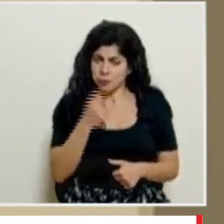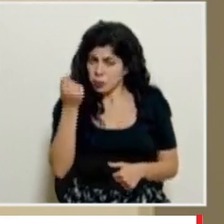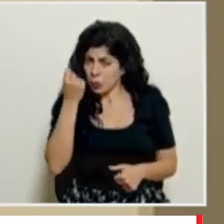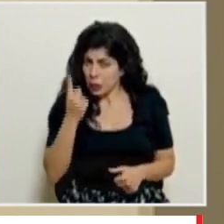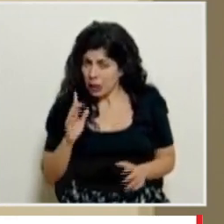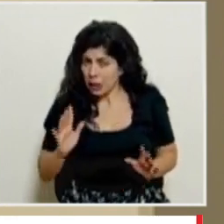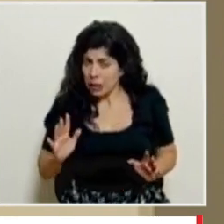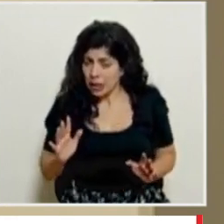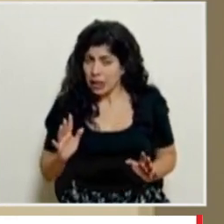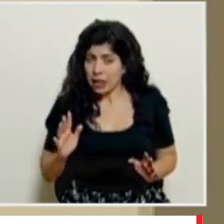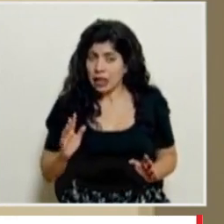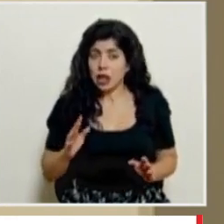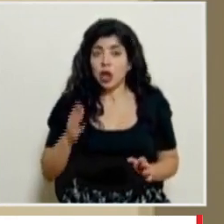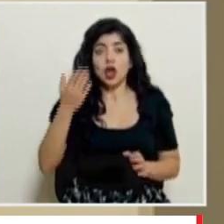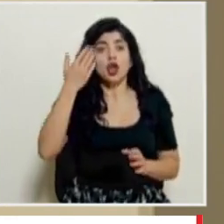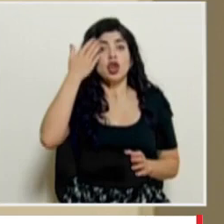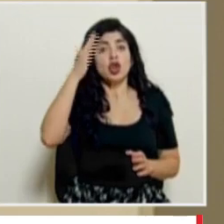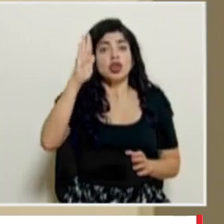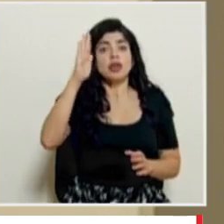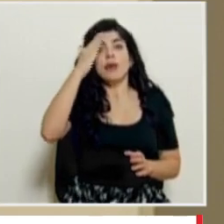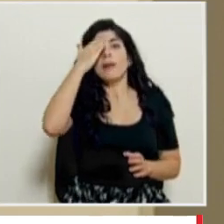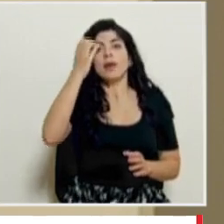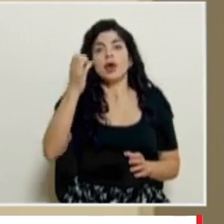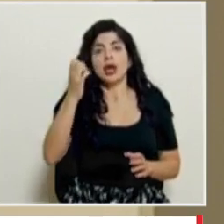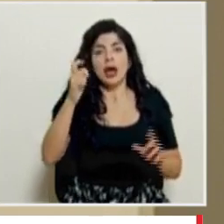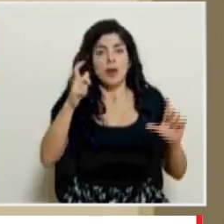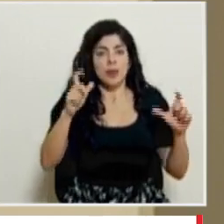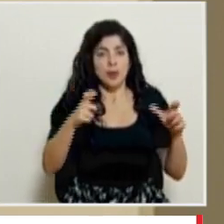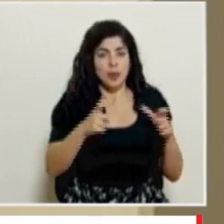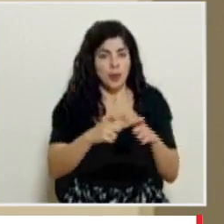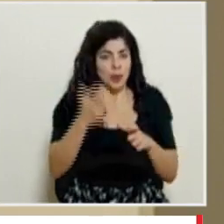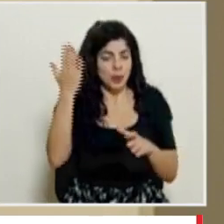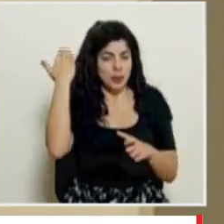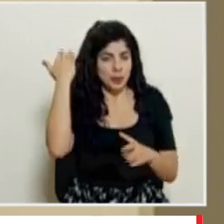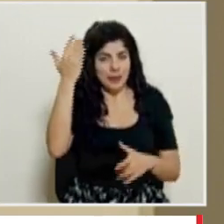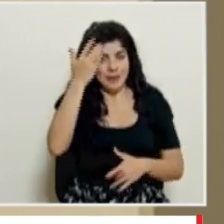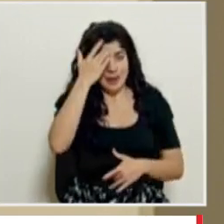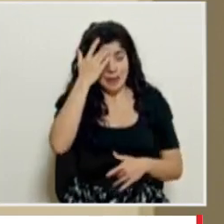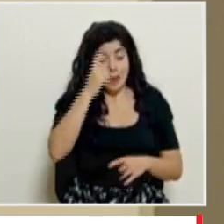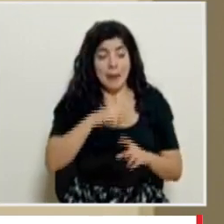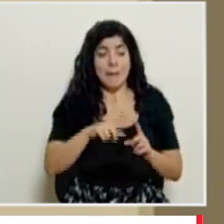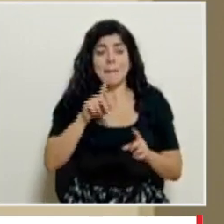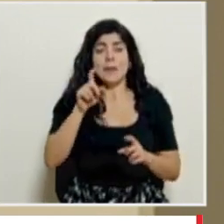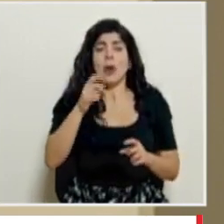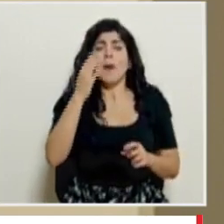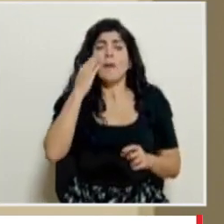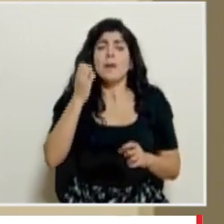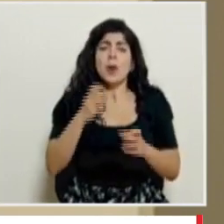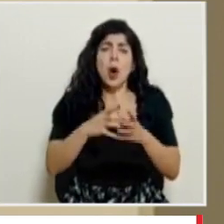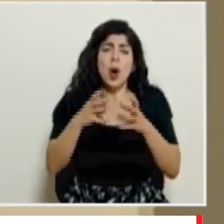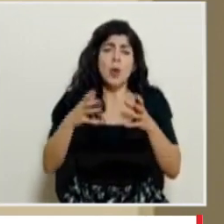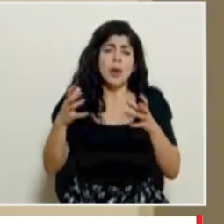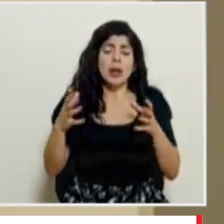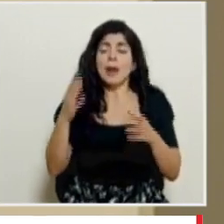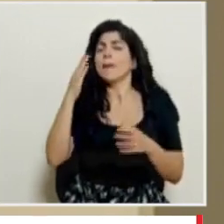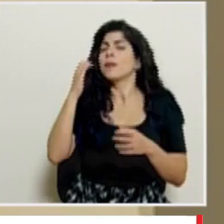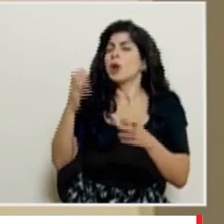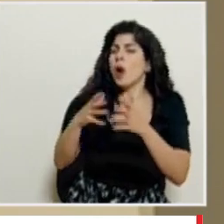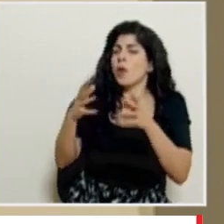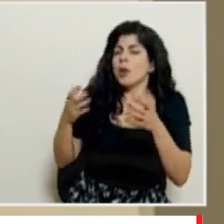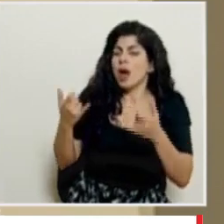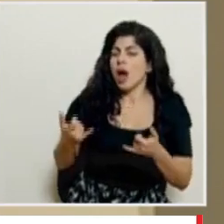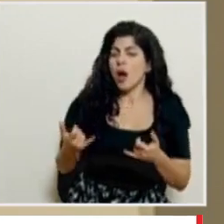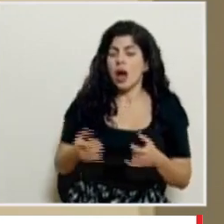que no se sabía exactamente por qué habían disminuido los casos y la pregunta es por qué el incremento o que el incremento